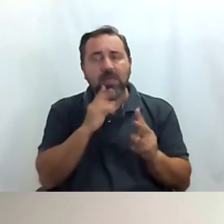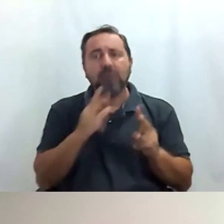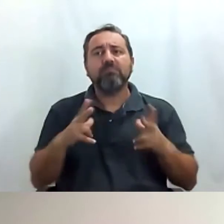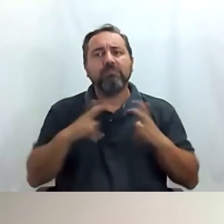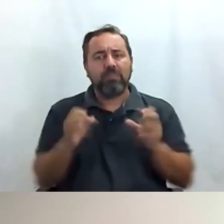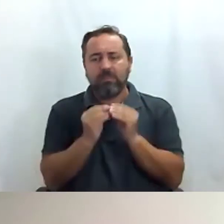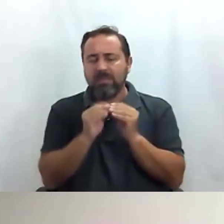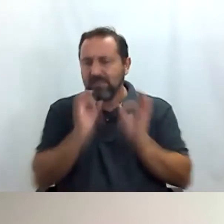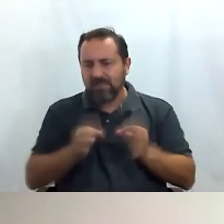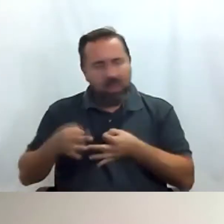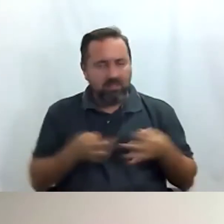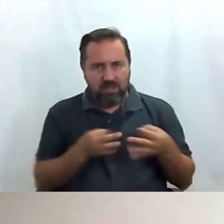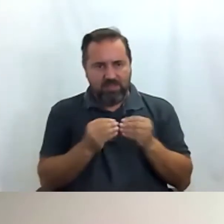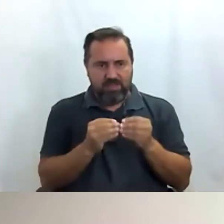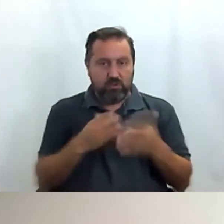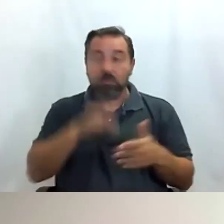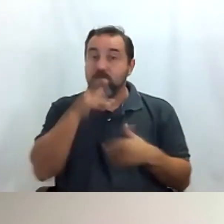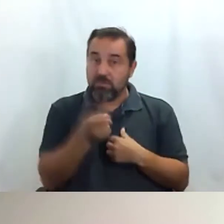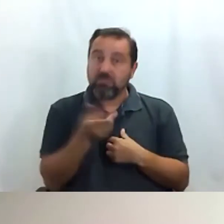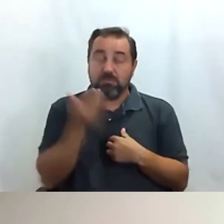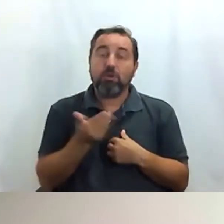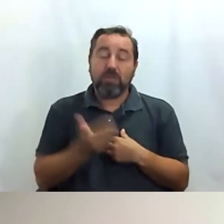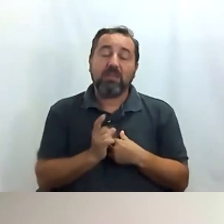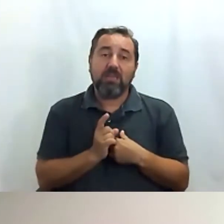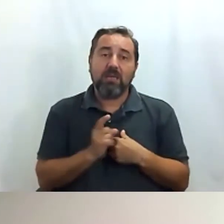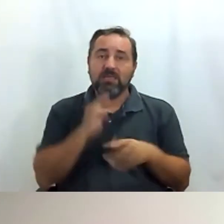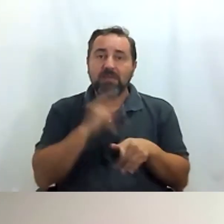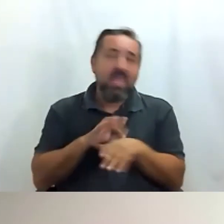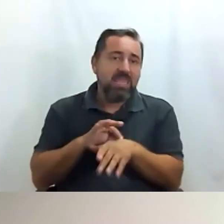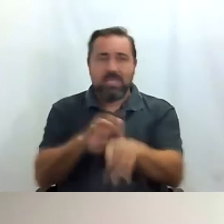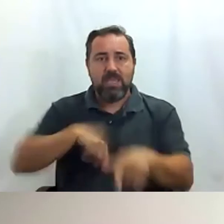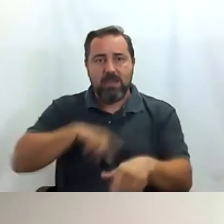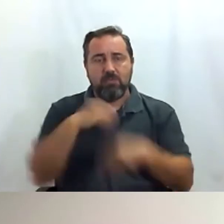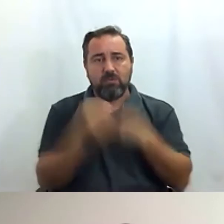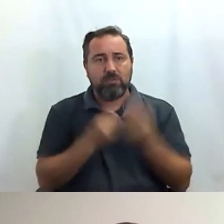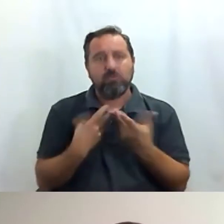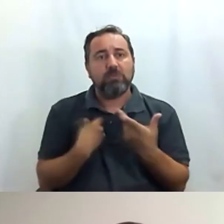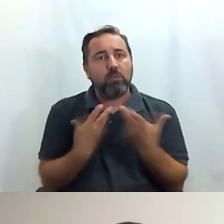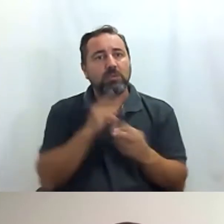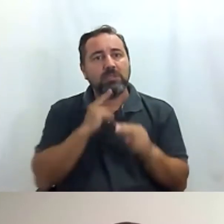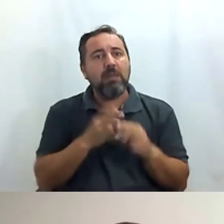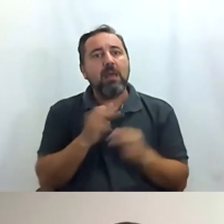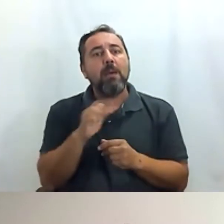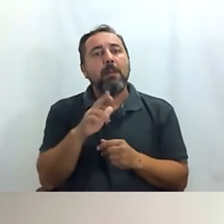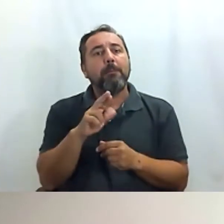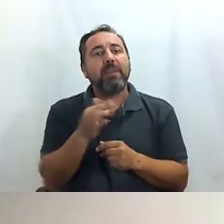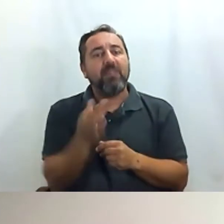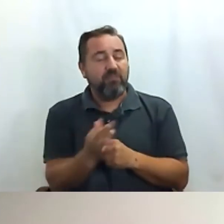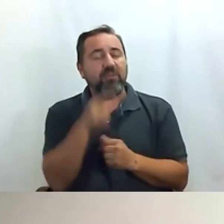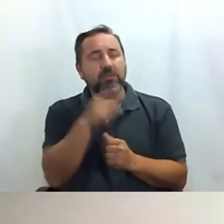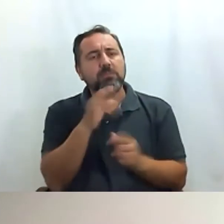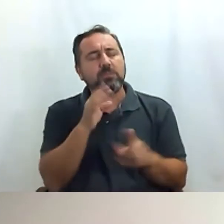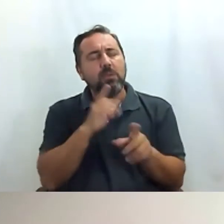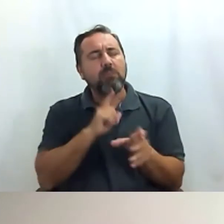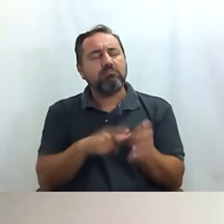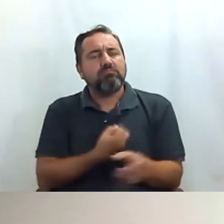a poder hacerlo con total garantía. Por eso la importancia de esta guía que hemos elaborado junto a Predif y quiero agradecer especialmente su implicación y